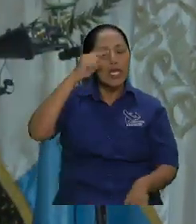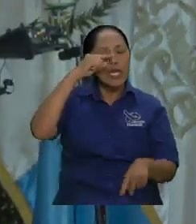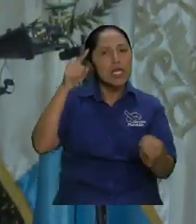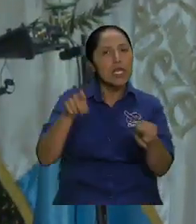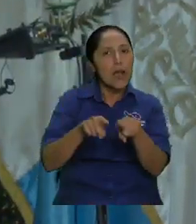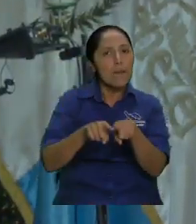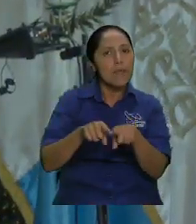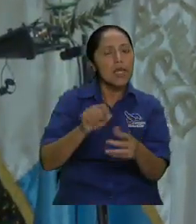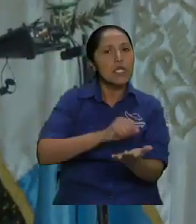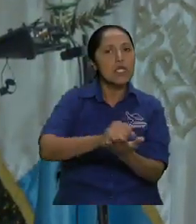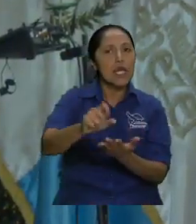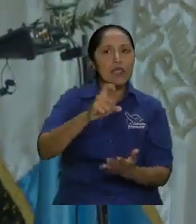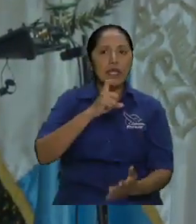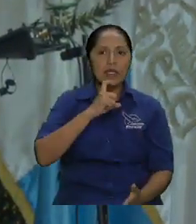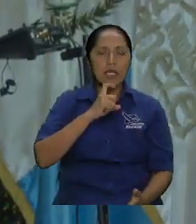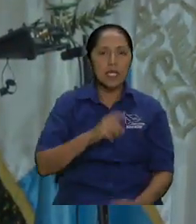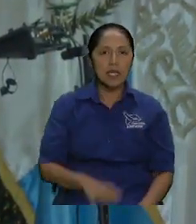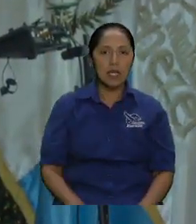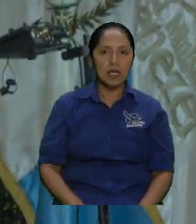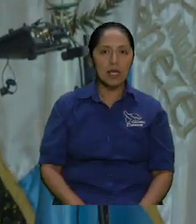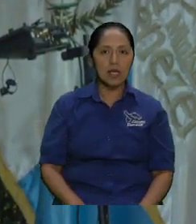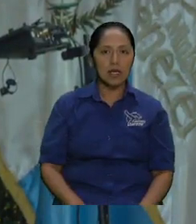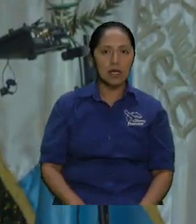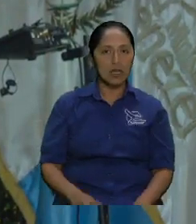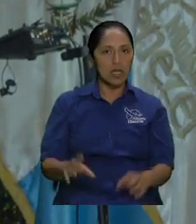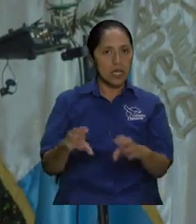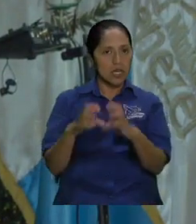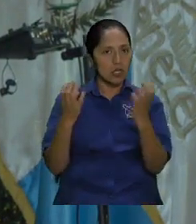y ellos le dan la espalda entonces ¿qué puedo pensar yo?